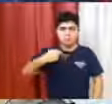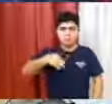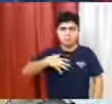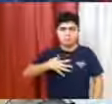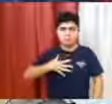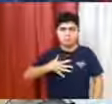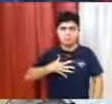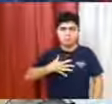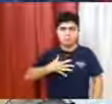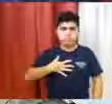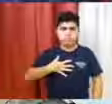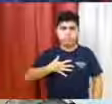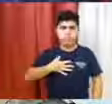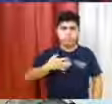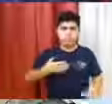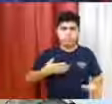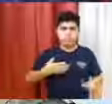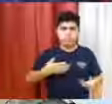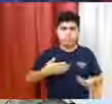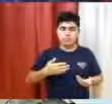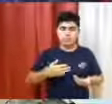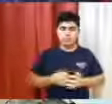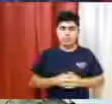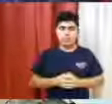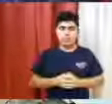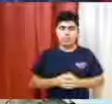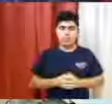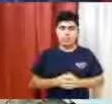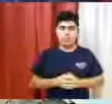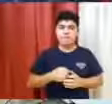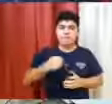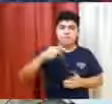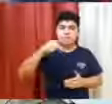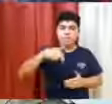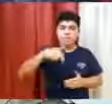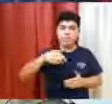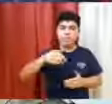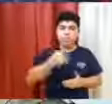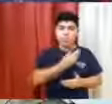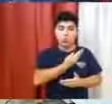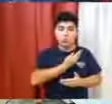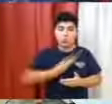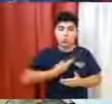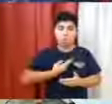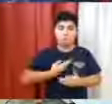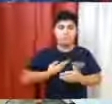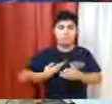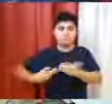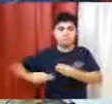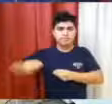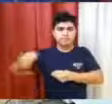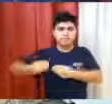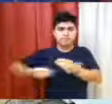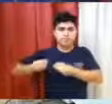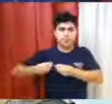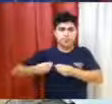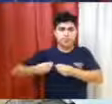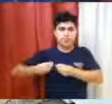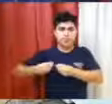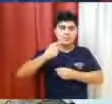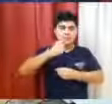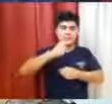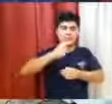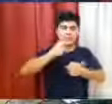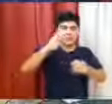Pero hay cuestiones que nuestro gobierno tiene que llevar adelante. Y el cine